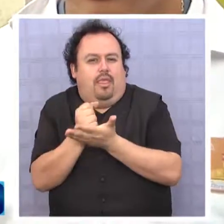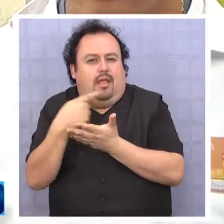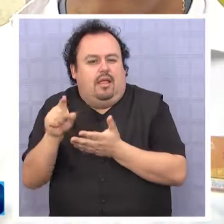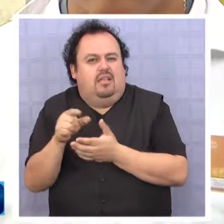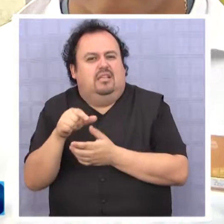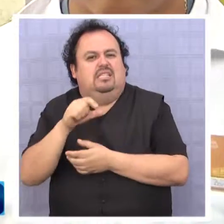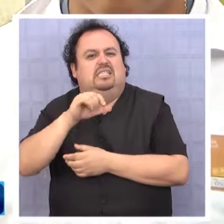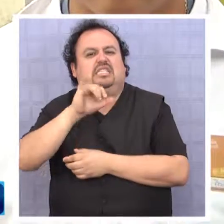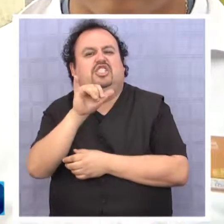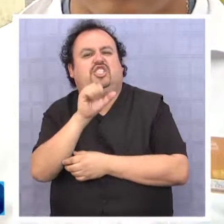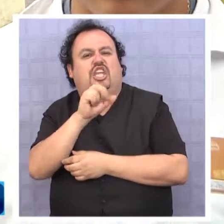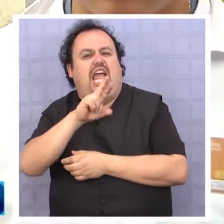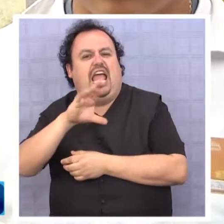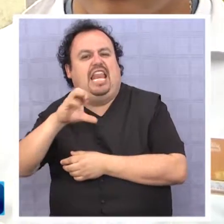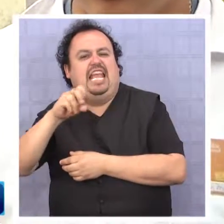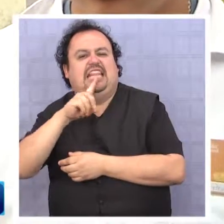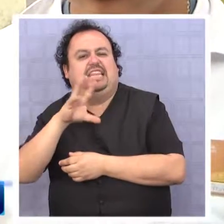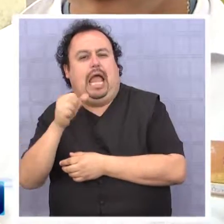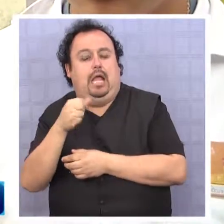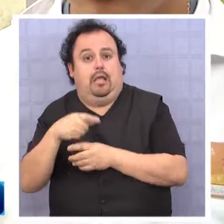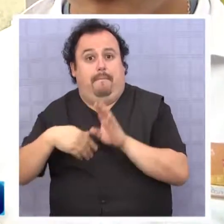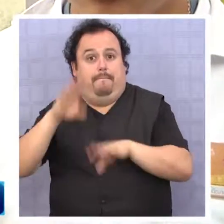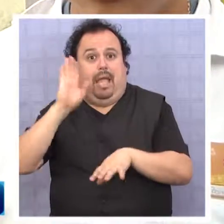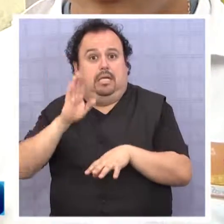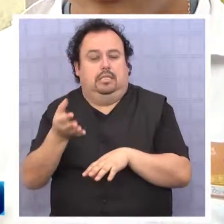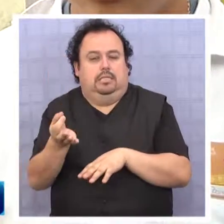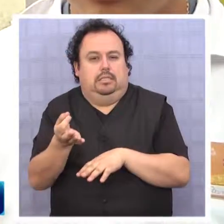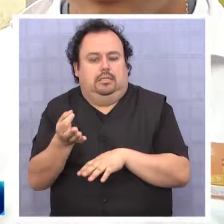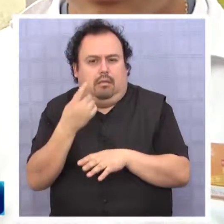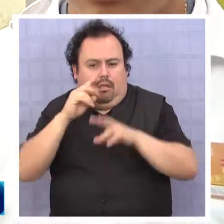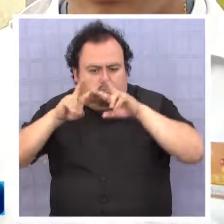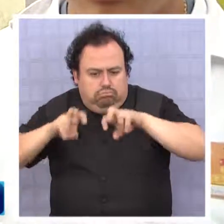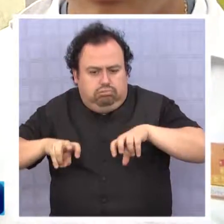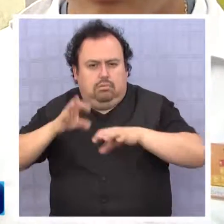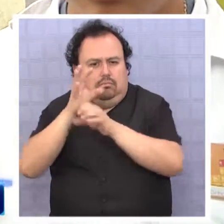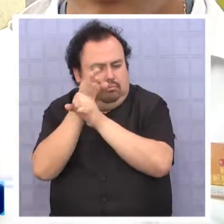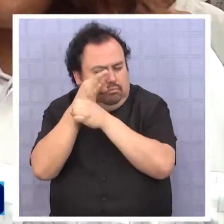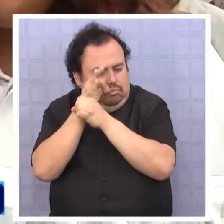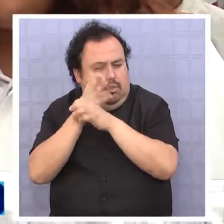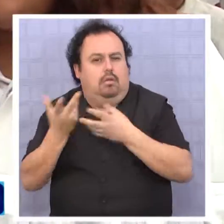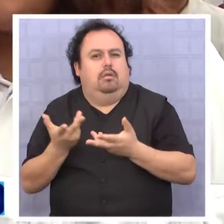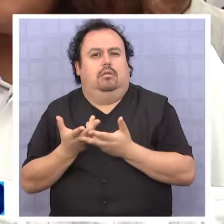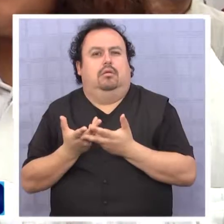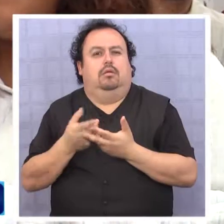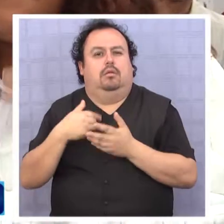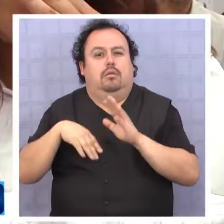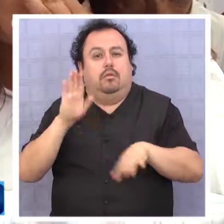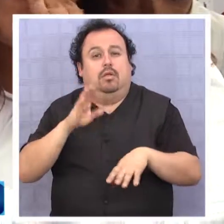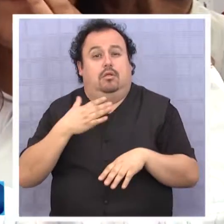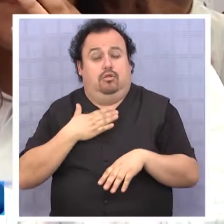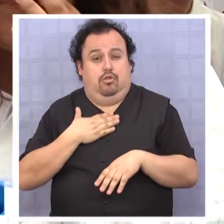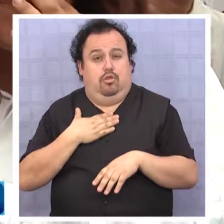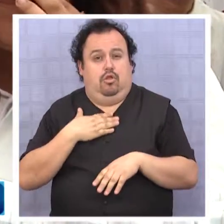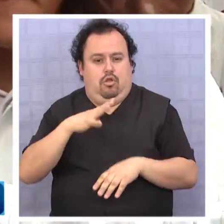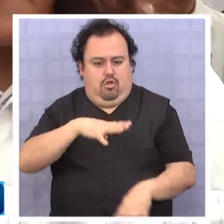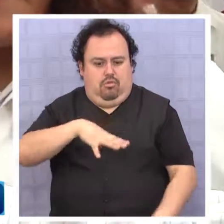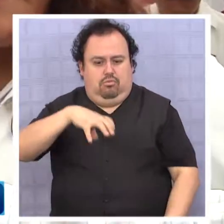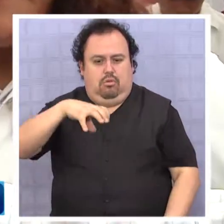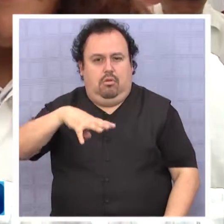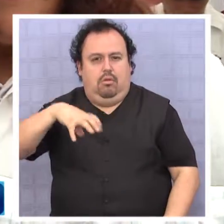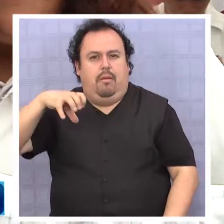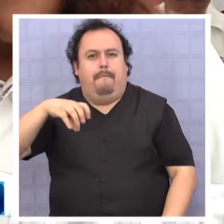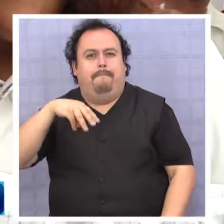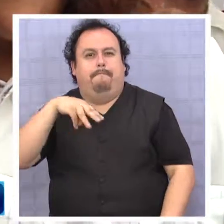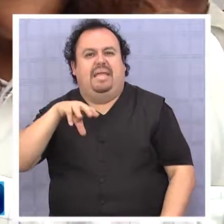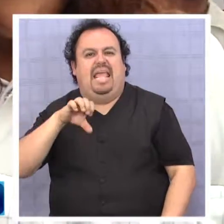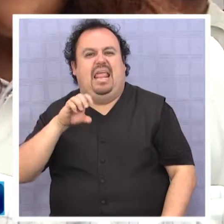yareta tenía mayor efecto que las otras dos. En el uso nosotros queremos utilizar la medusa como fertilizante,